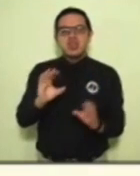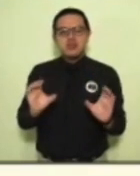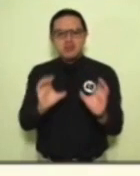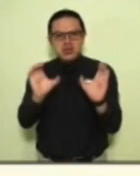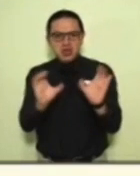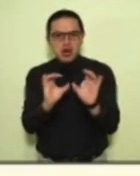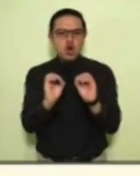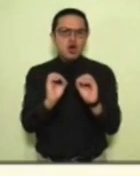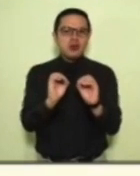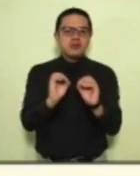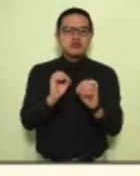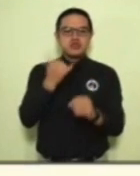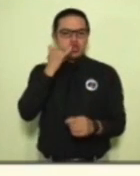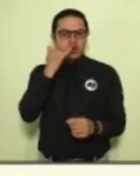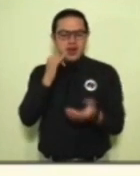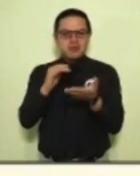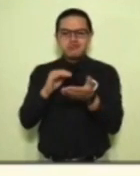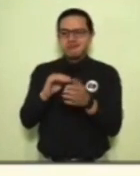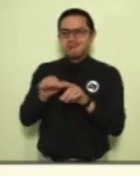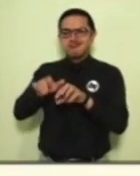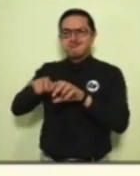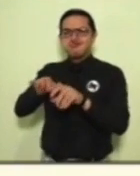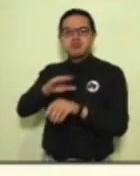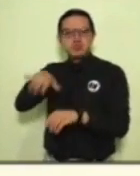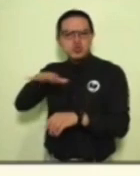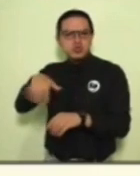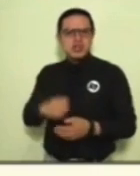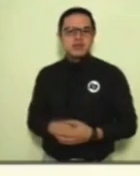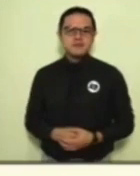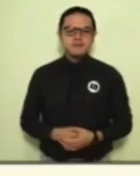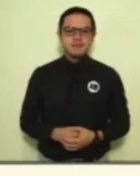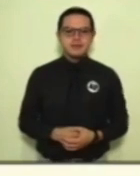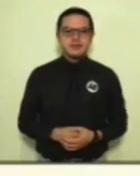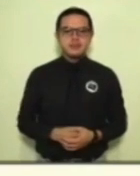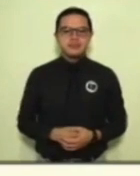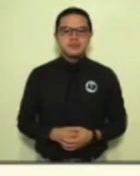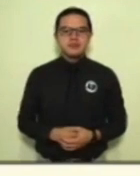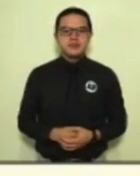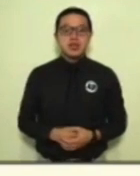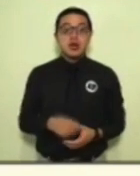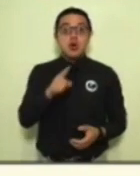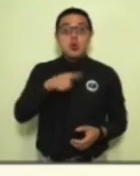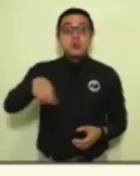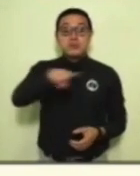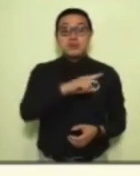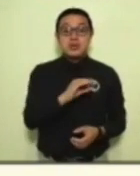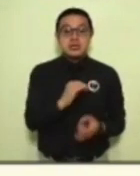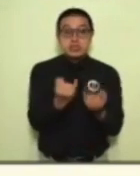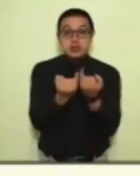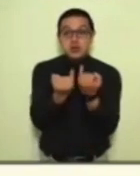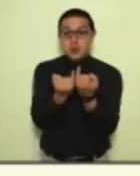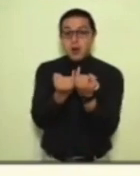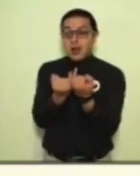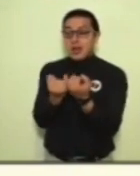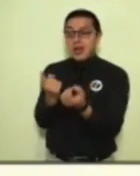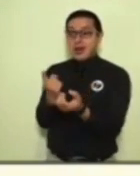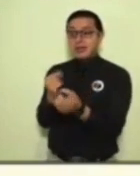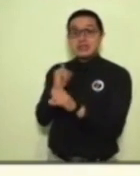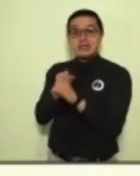Las consultas en la plataforma, ya voy cerrando, quiero decirles que también nos ayudan a tener cuentas claras y una